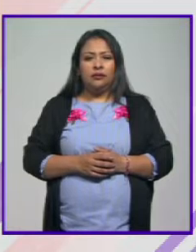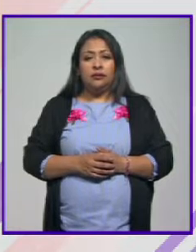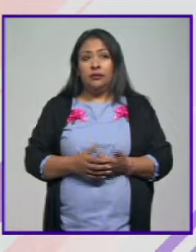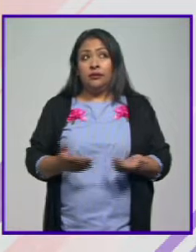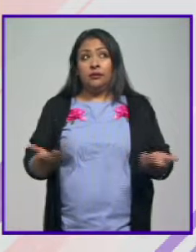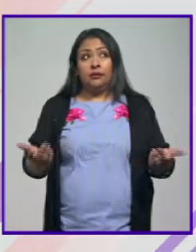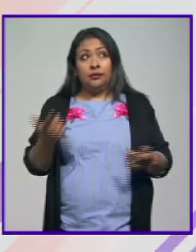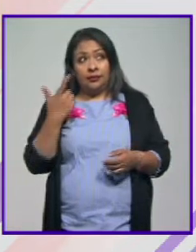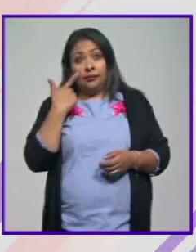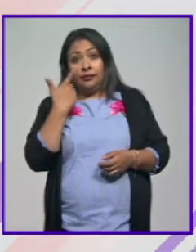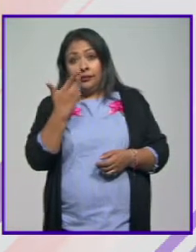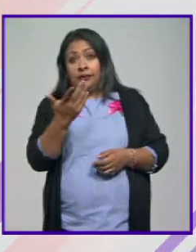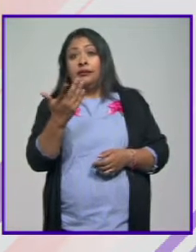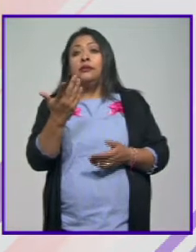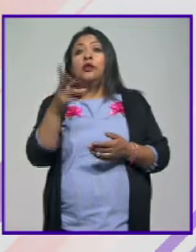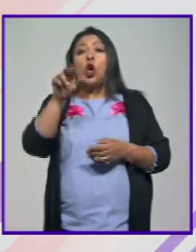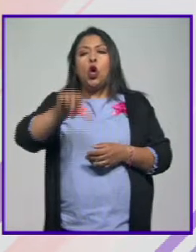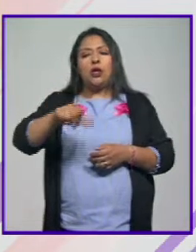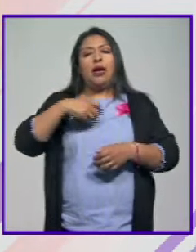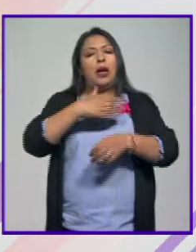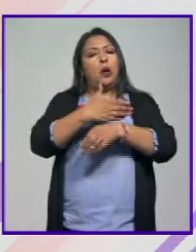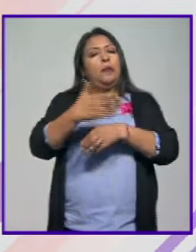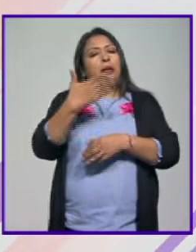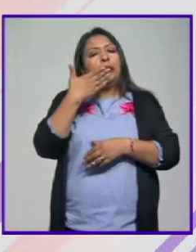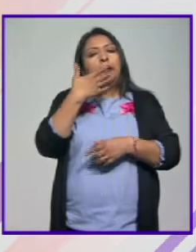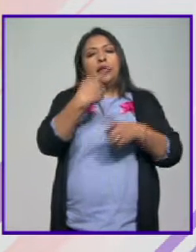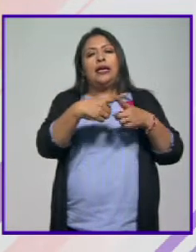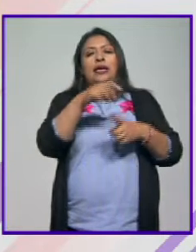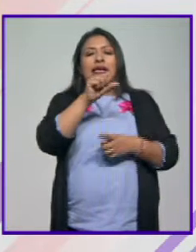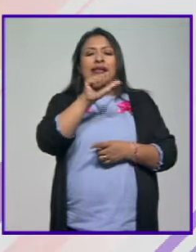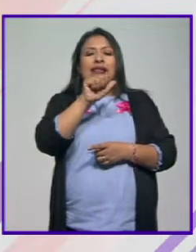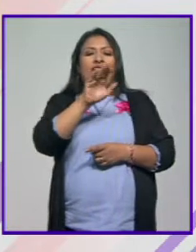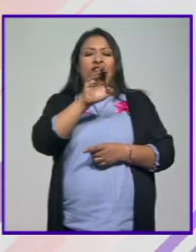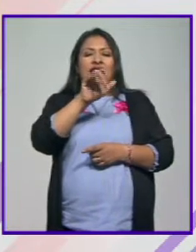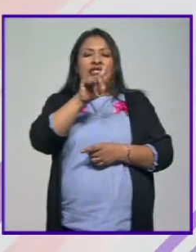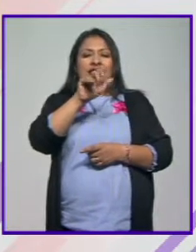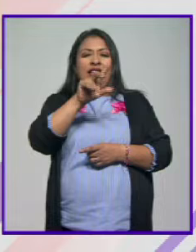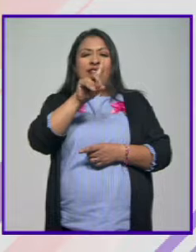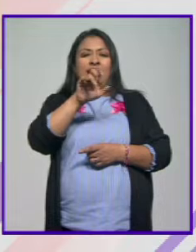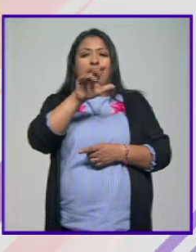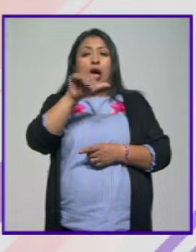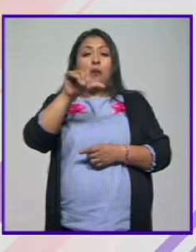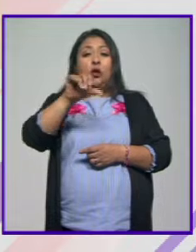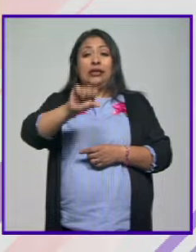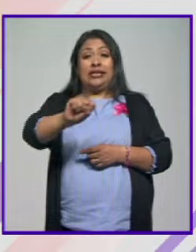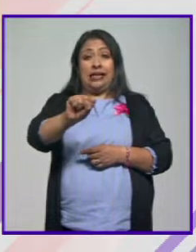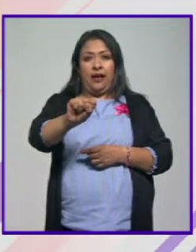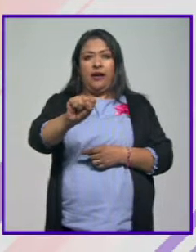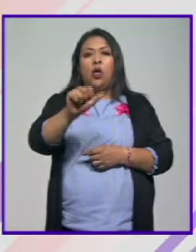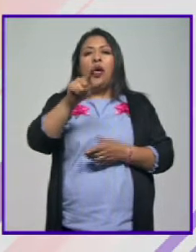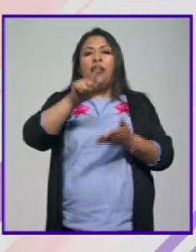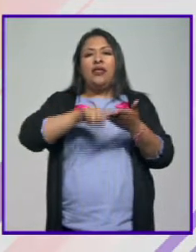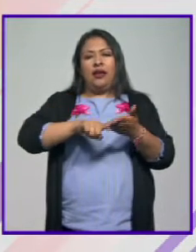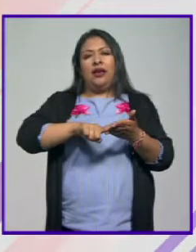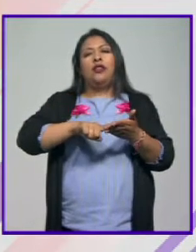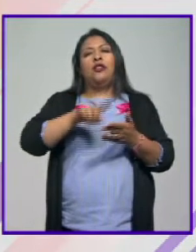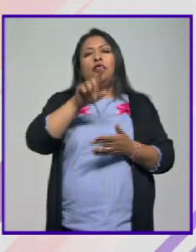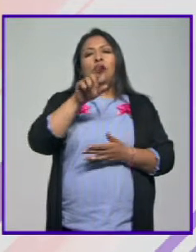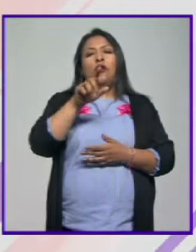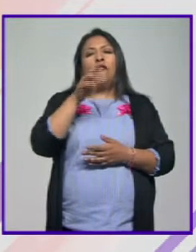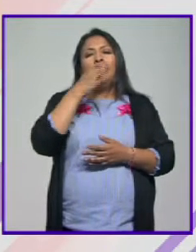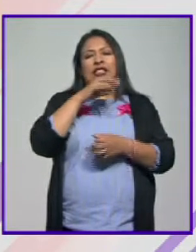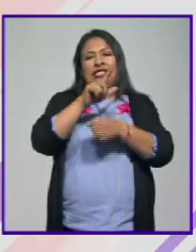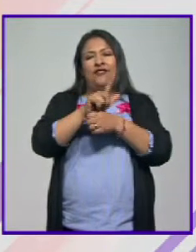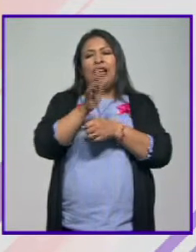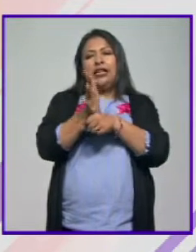Bueno pues ahí lo tienen me encuentro muy bien acompañado por Sebastián Del Amo que este sábado en el marco del Festival Internacional de Cine en